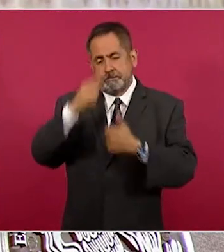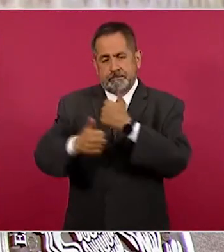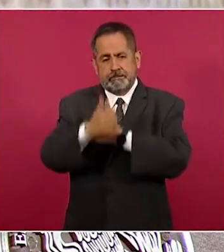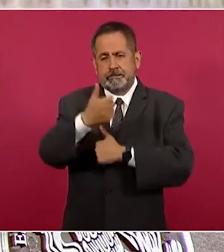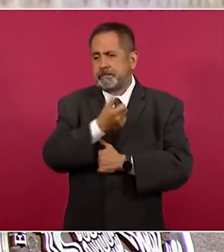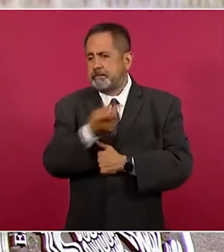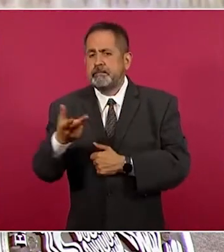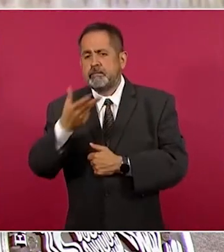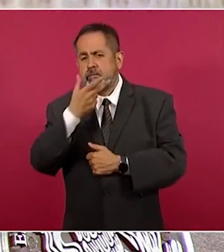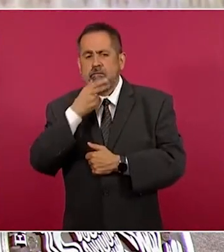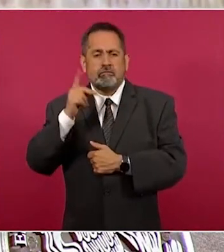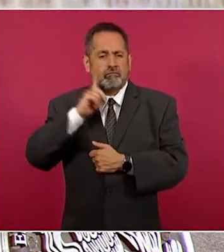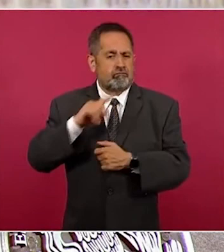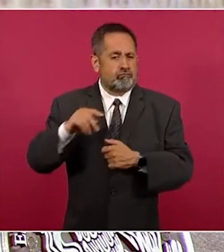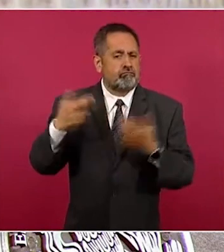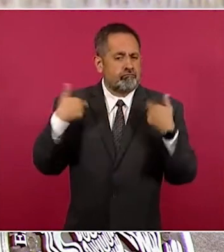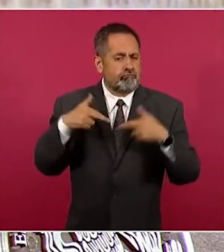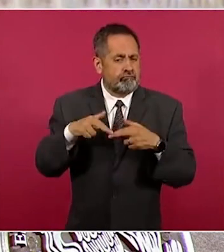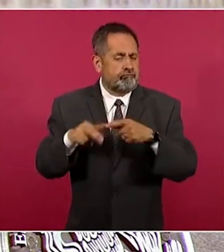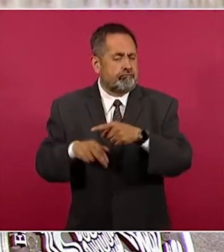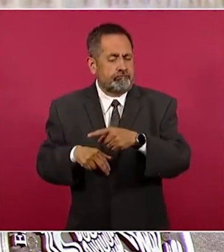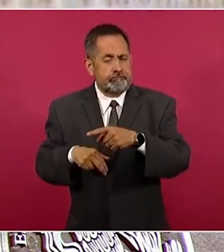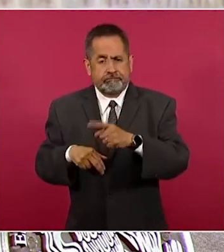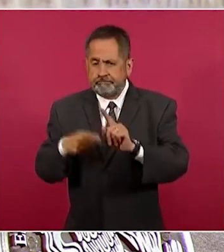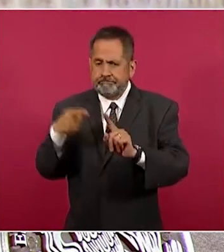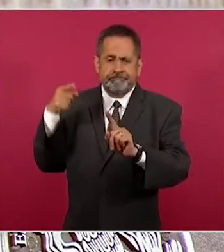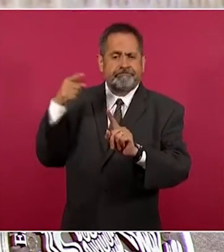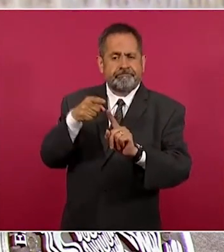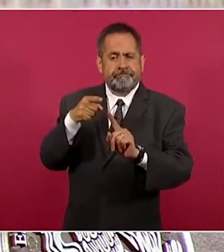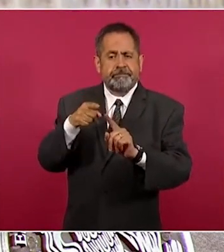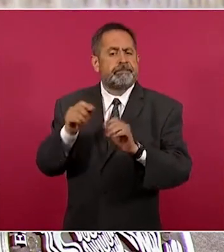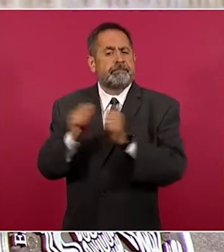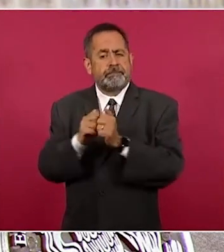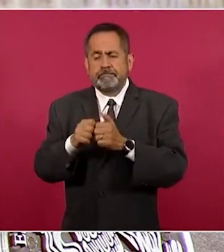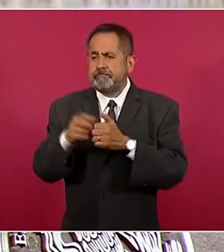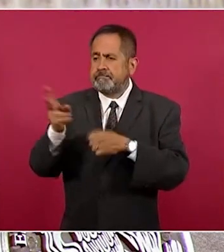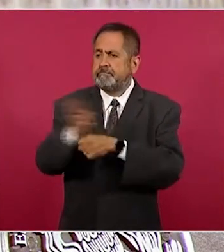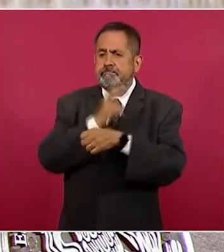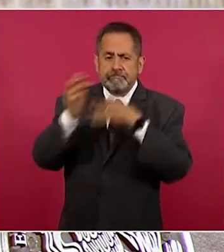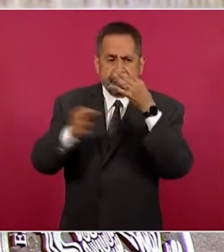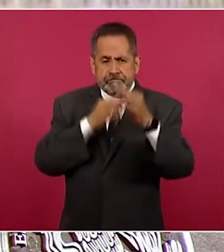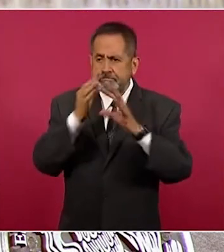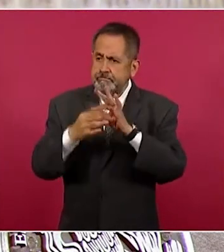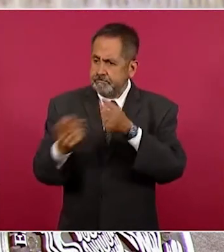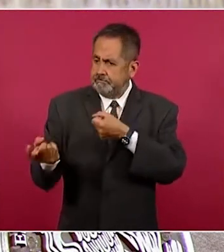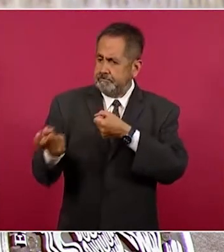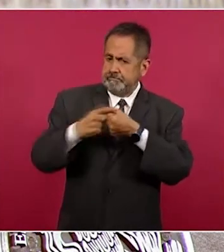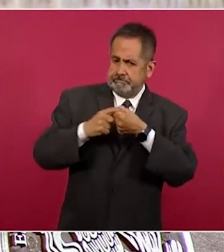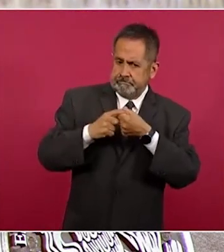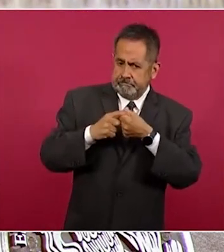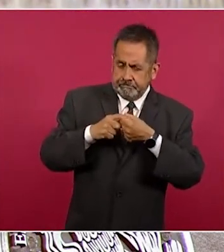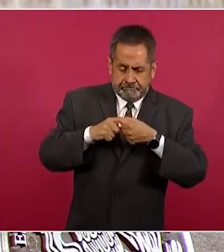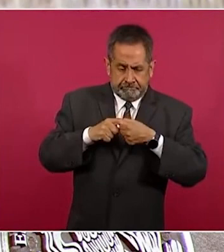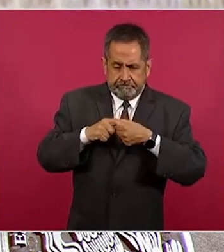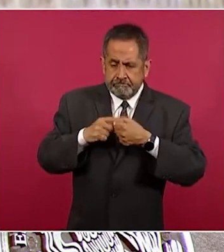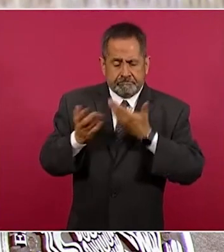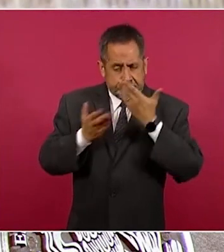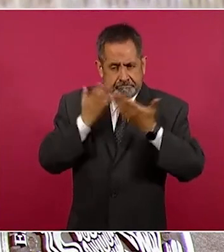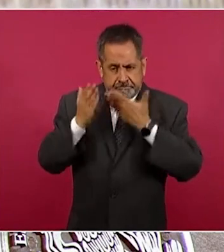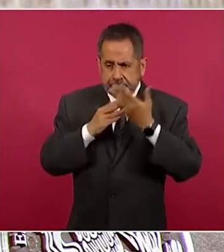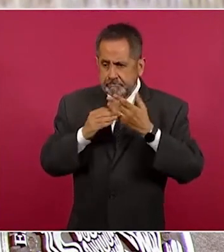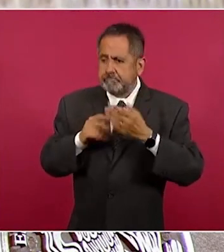maestras y maestros en el que se prioriza a través de convocatorias, la admisión, promoción y